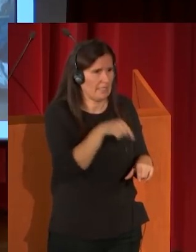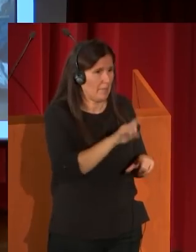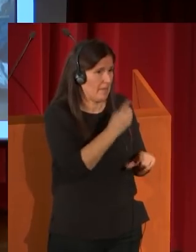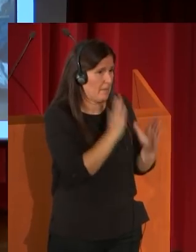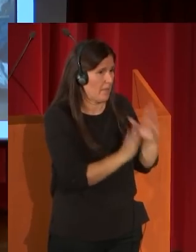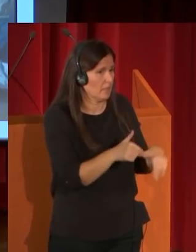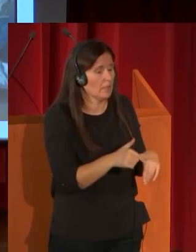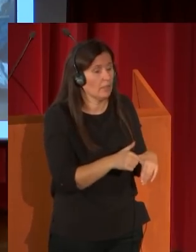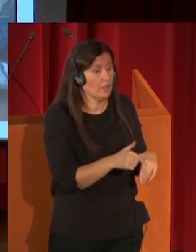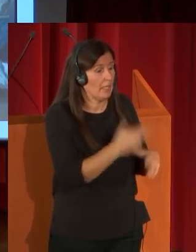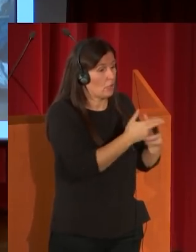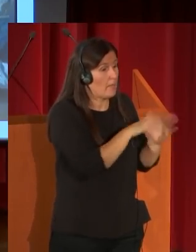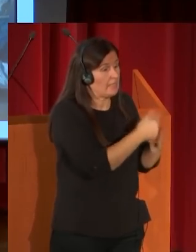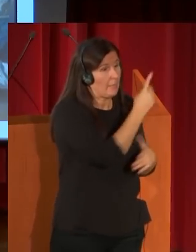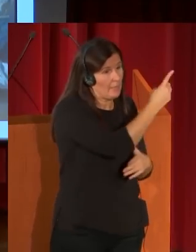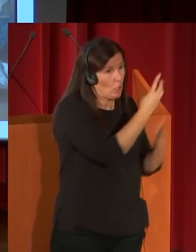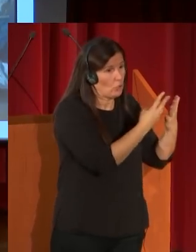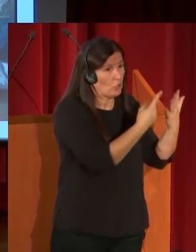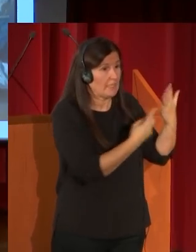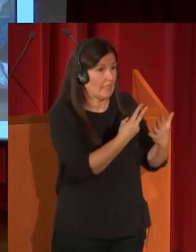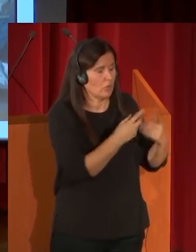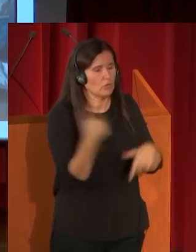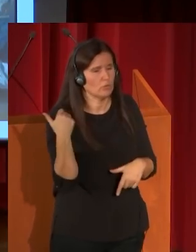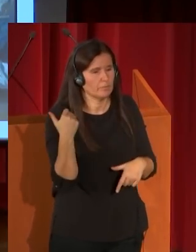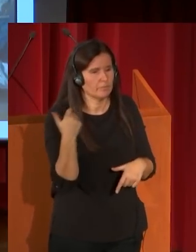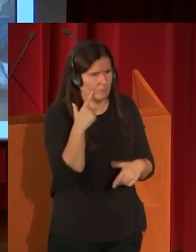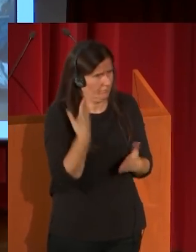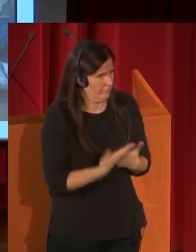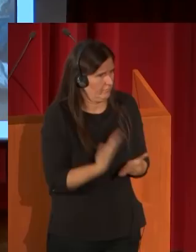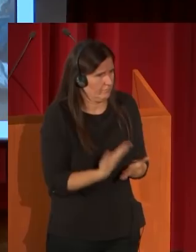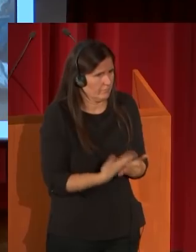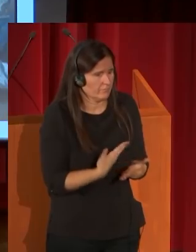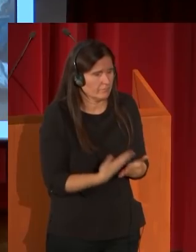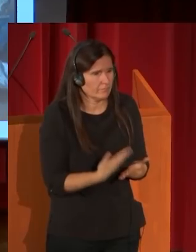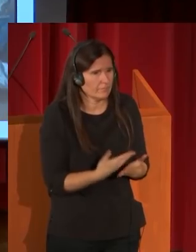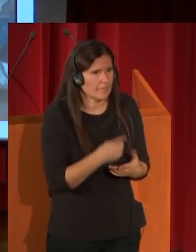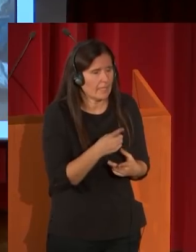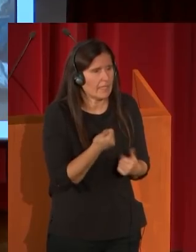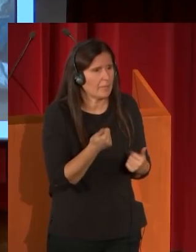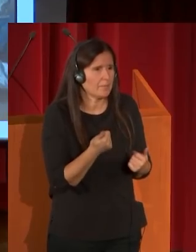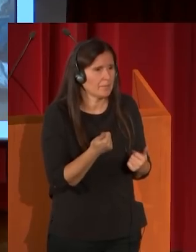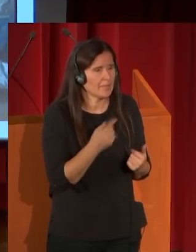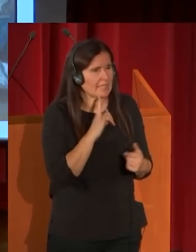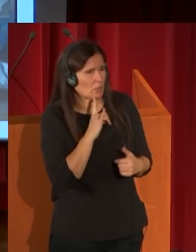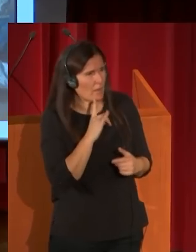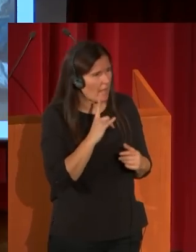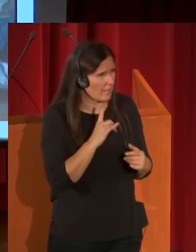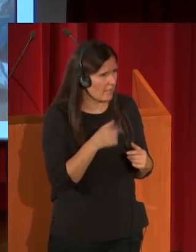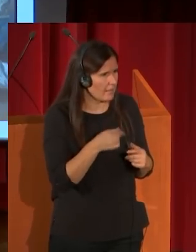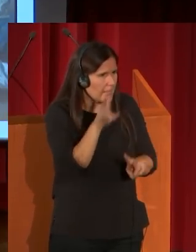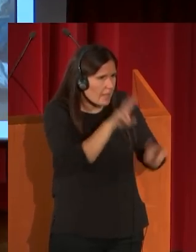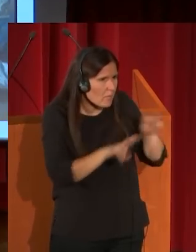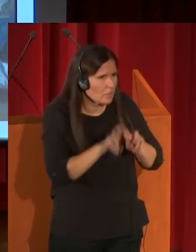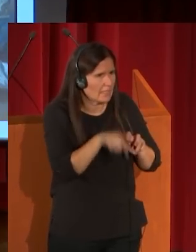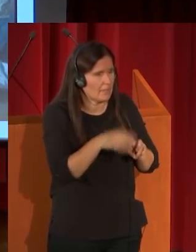hasta 1862 y atestigua, por otro lado, la sensualidad que va buscando también